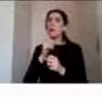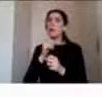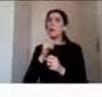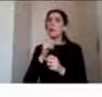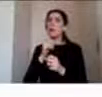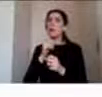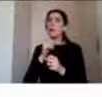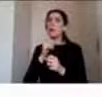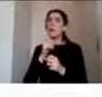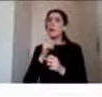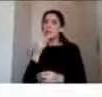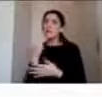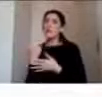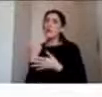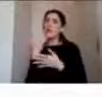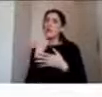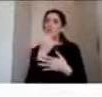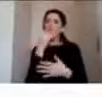de los niños